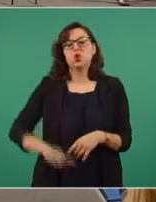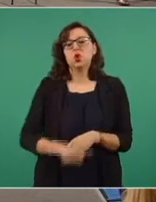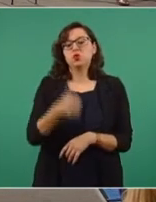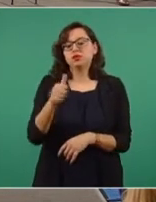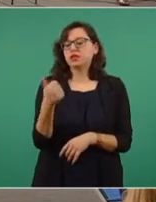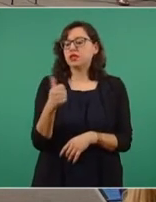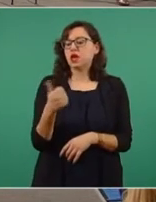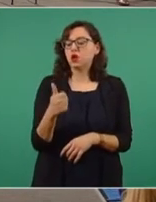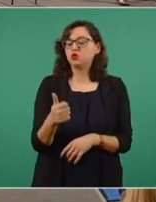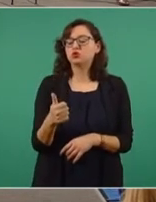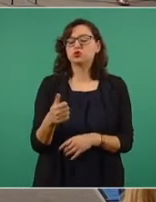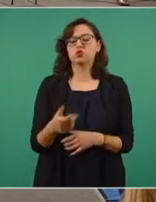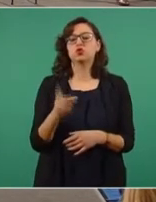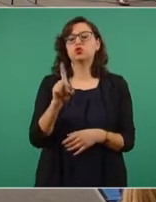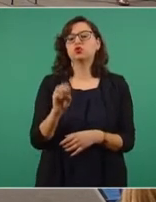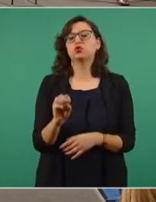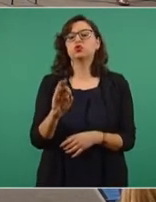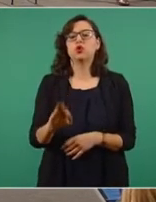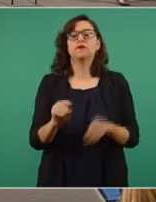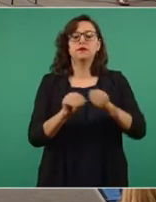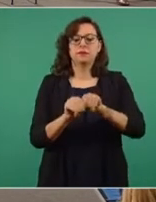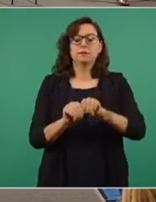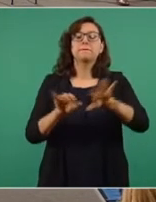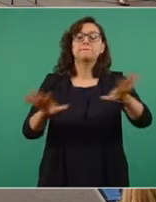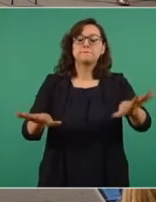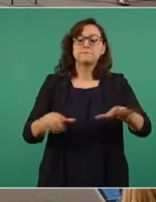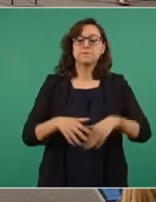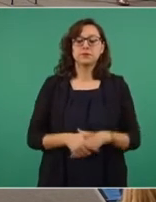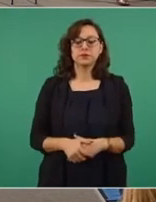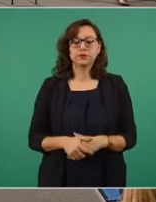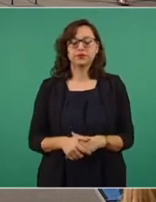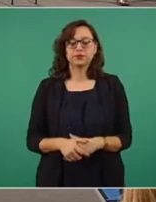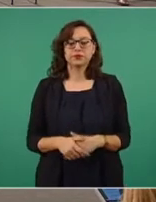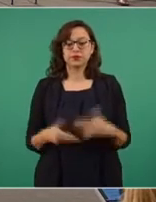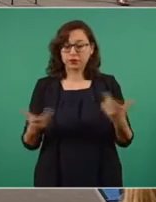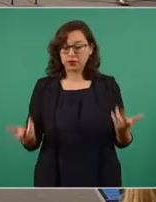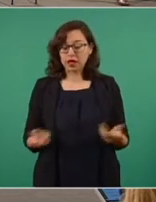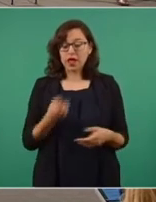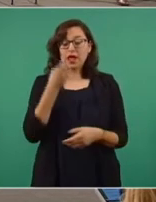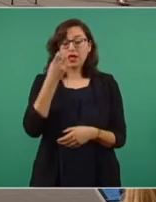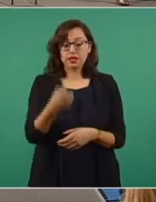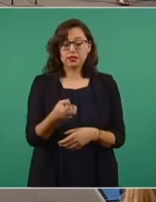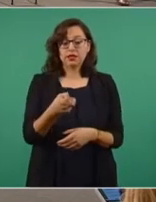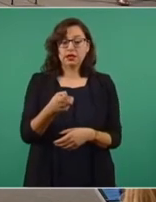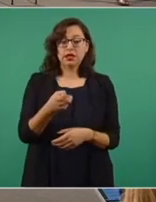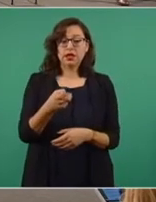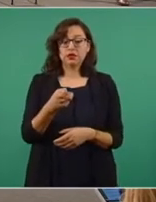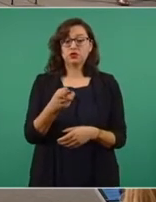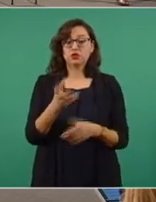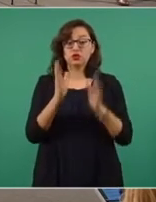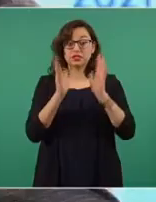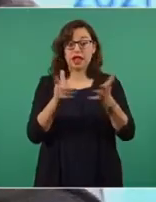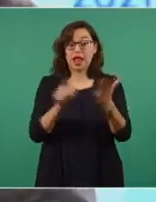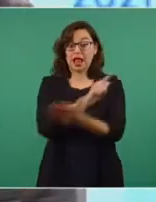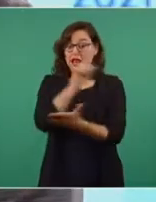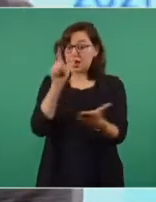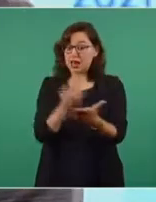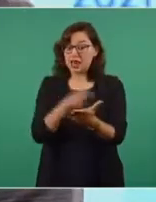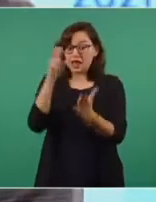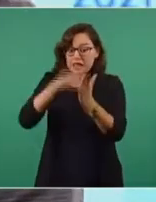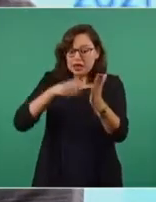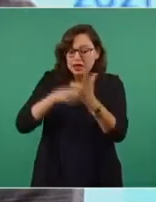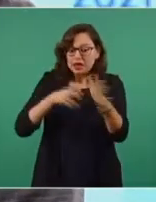A partir de esas modificaciones de ley, se pudo concretar un acuerdo con la OMS